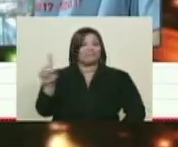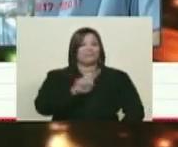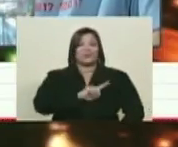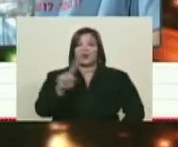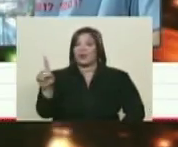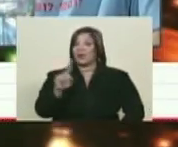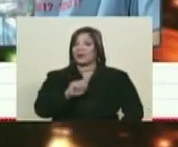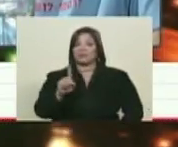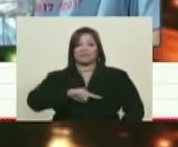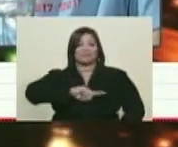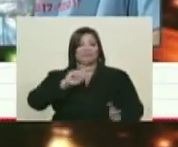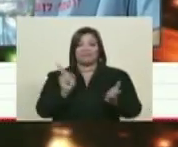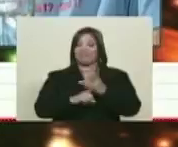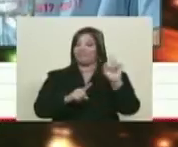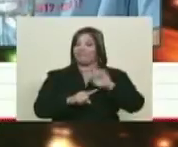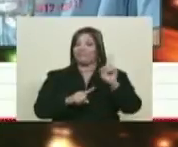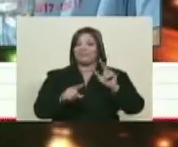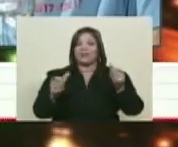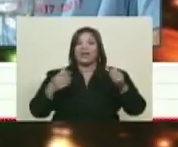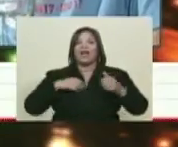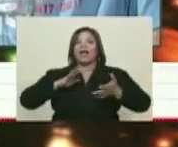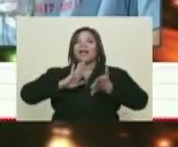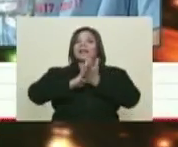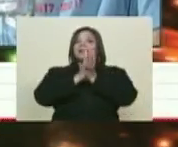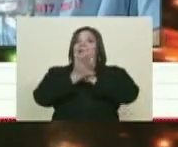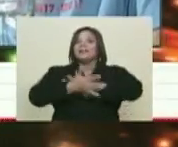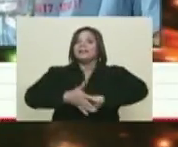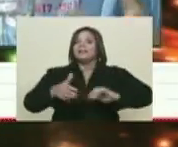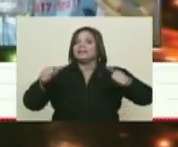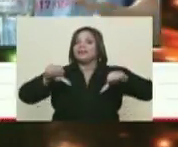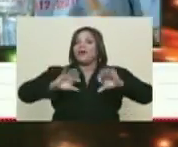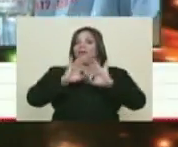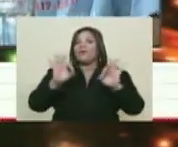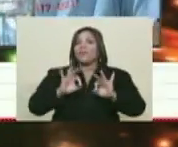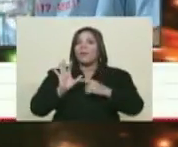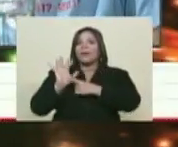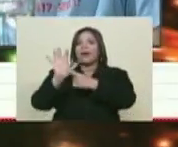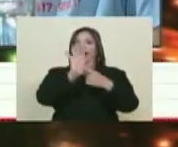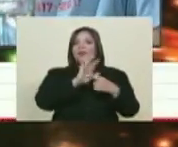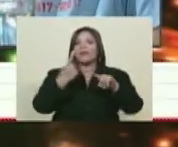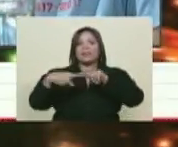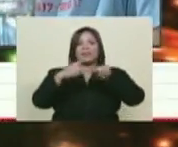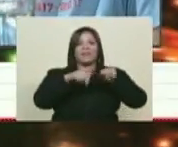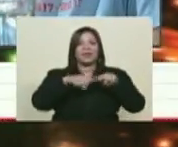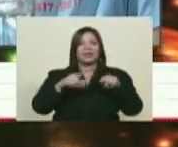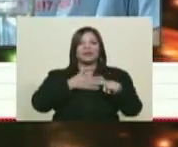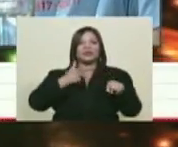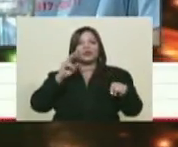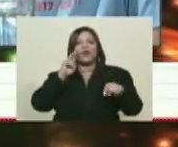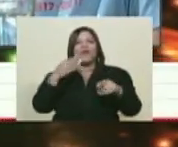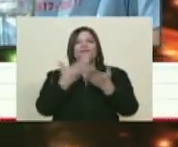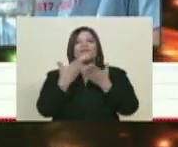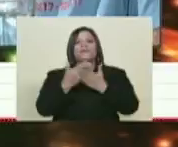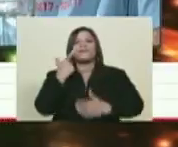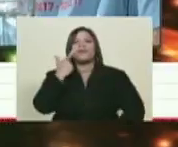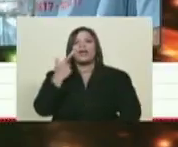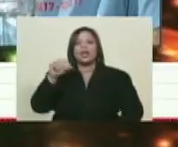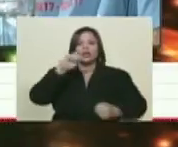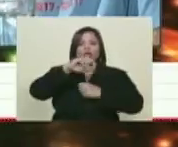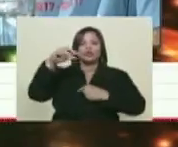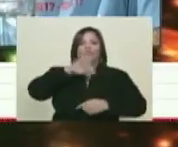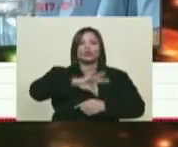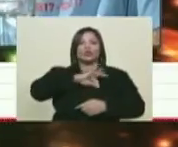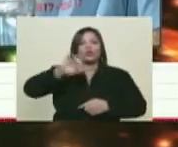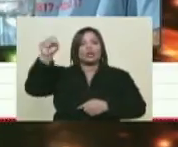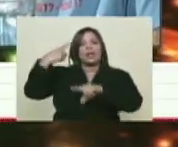hecho, bueno, es el agotamiento de una forma de llevar ese modelo, pero hay expresiones distintas. Lo que queremos ver también es que el socialismo tiene